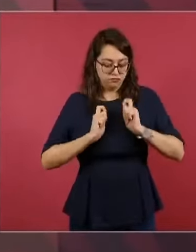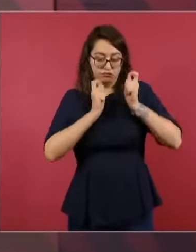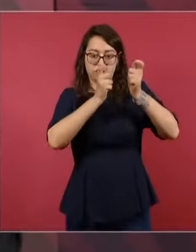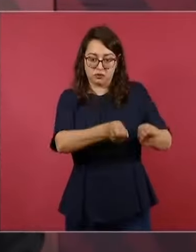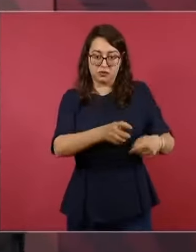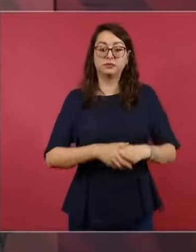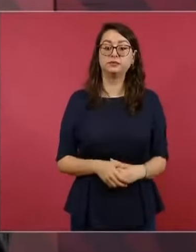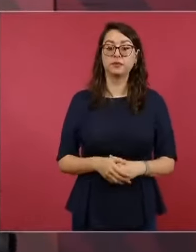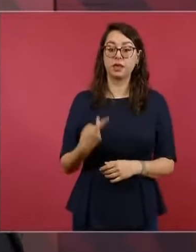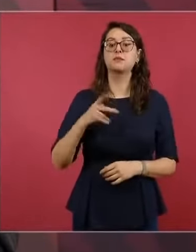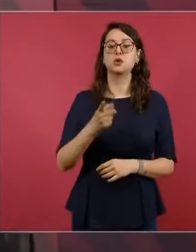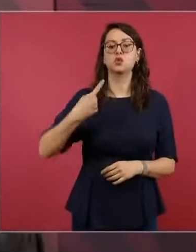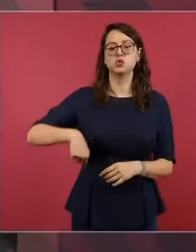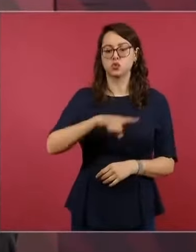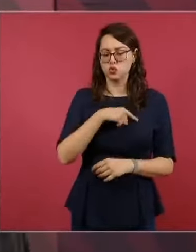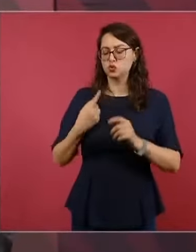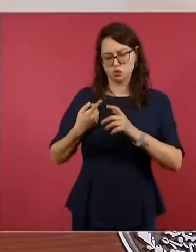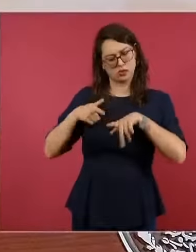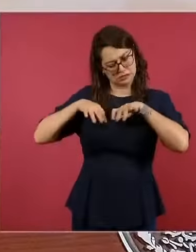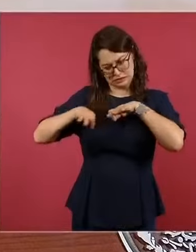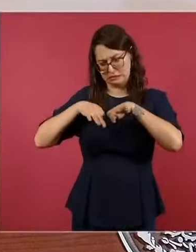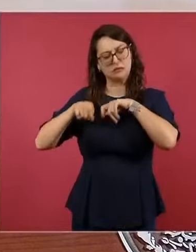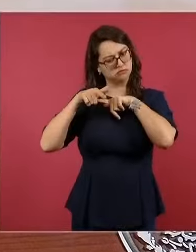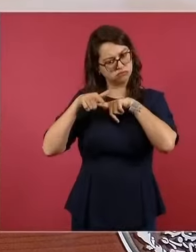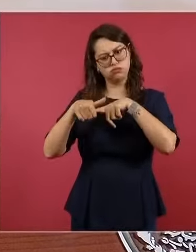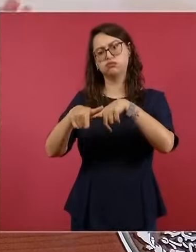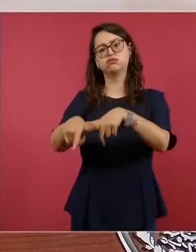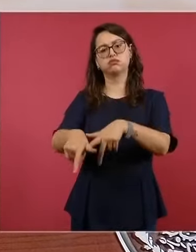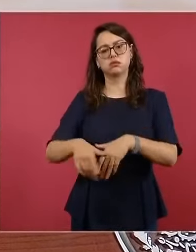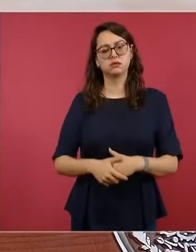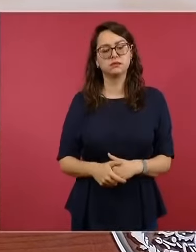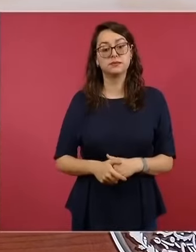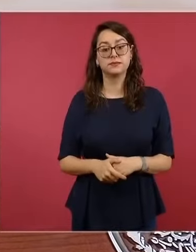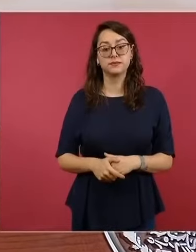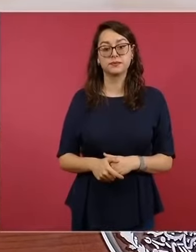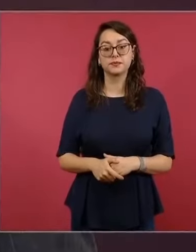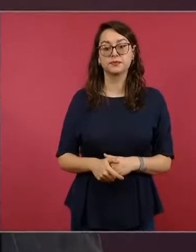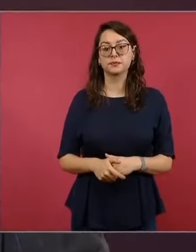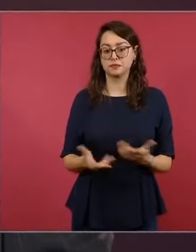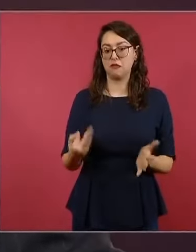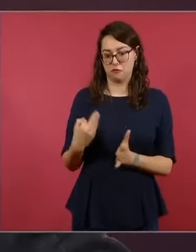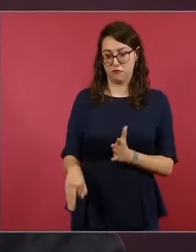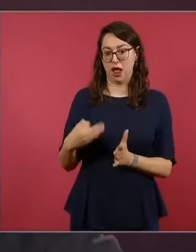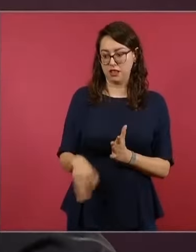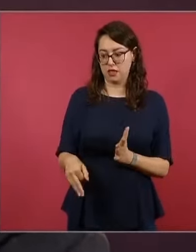podamos nosotros. Tengo compromisos que sí se van a